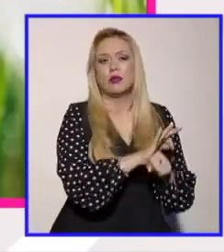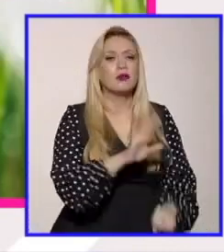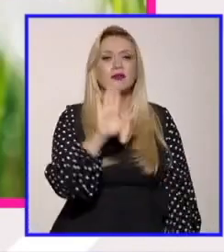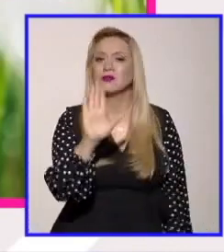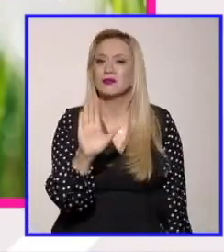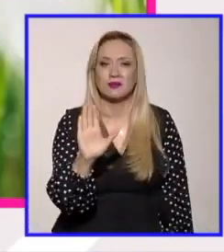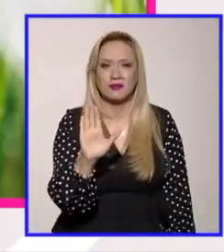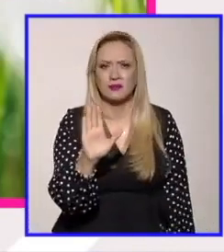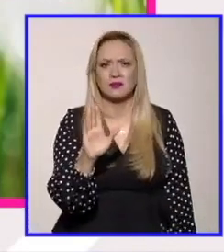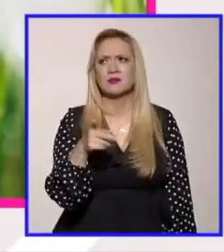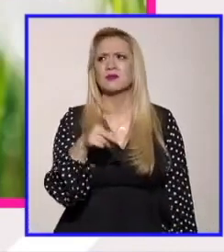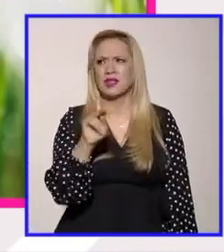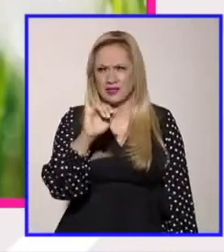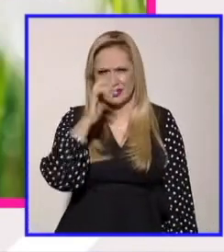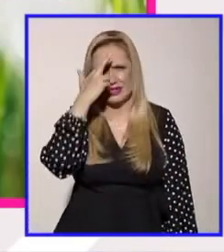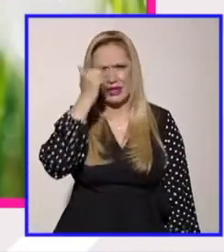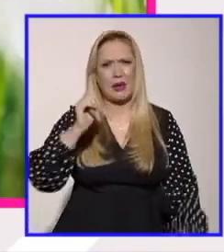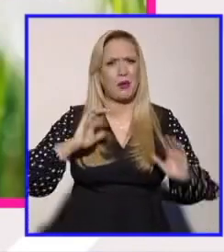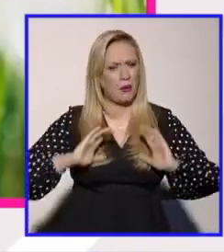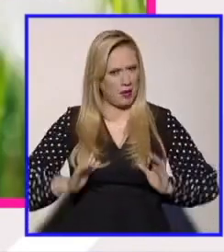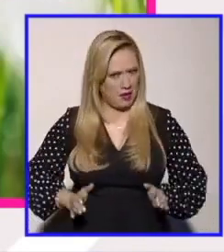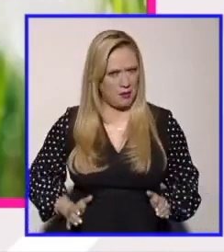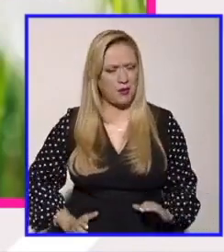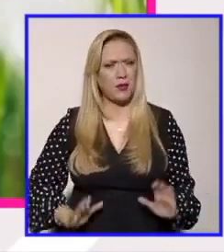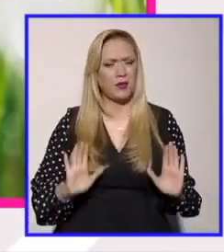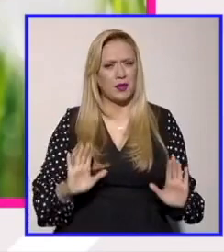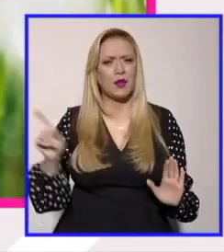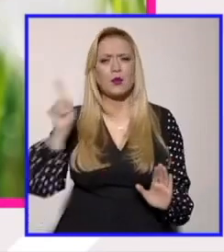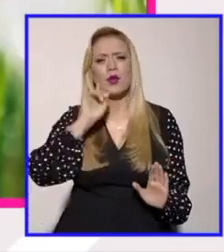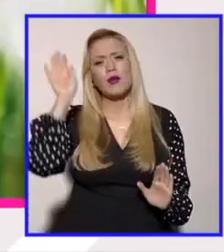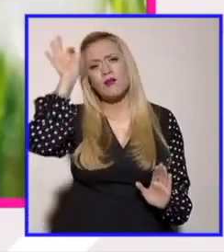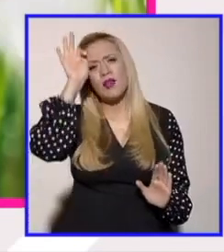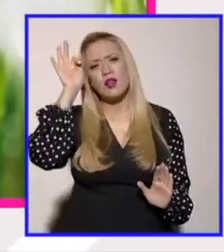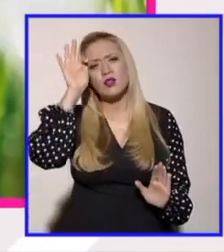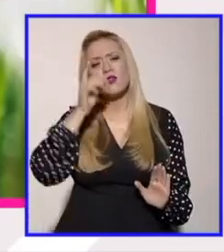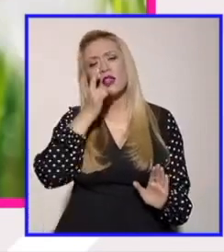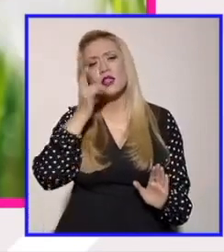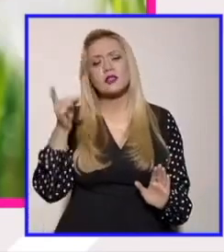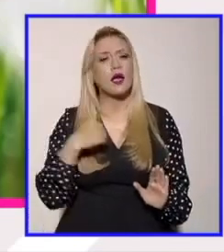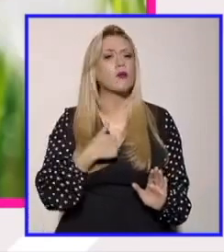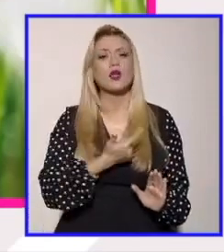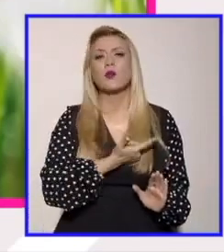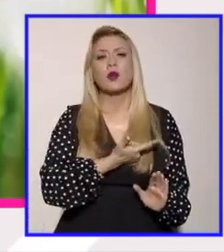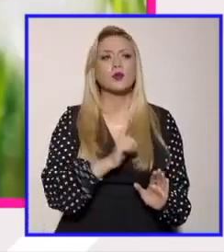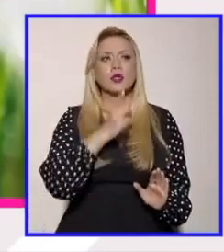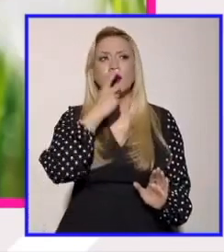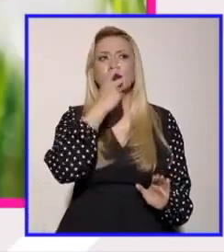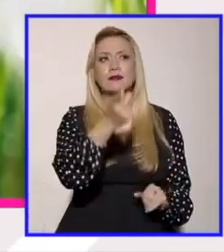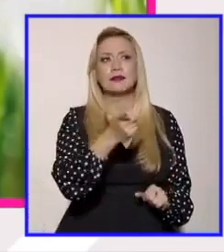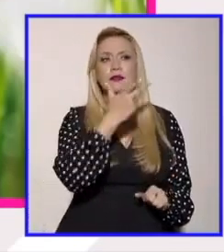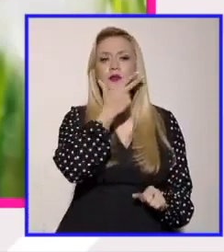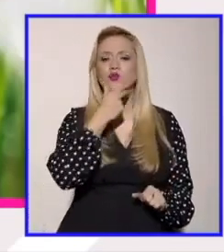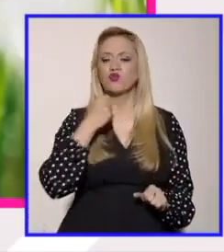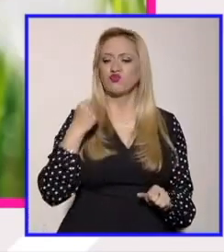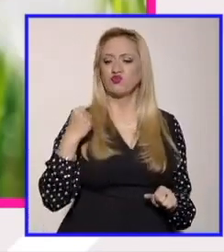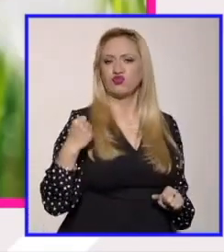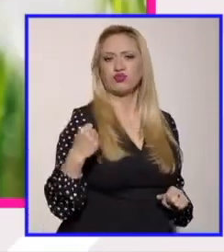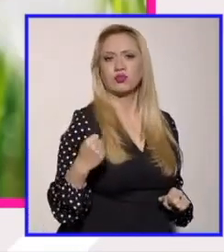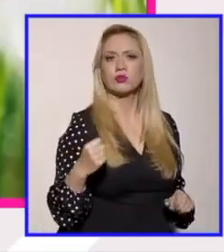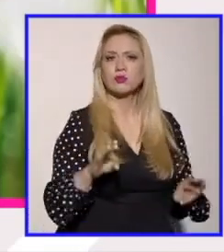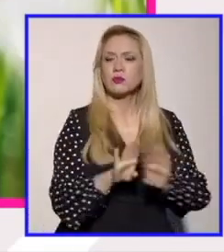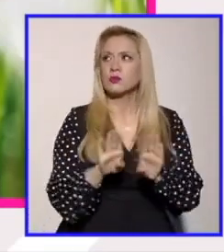ahí hay una filósofa que se llama Salihas Langer que dice no me gusta hablar del patriarcado como sustantivo prefiero hablar del